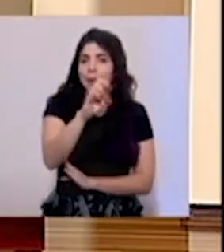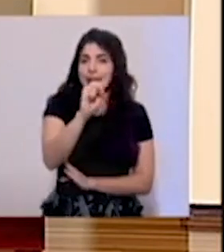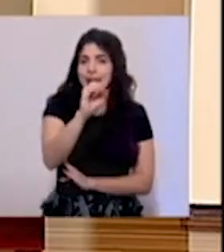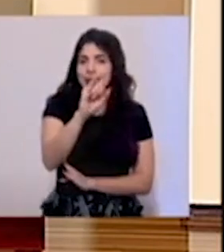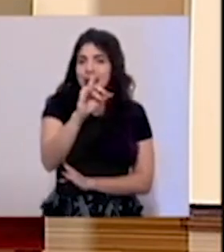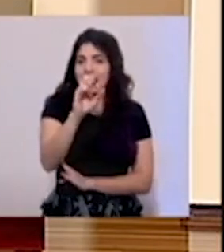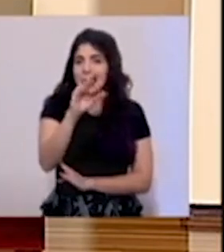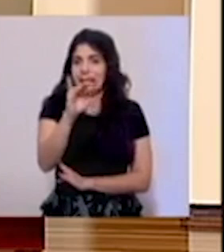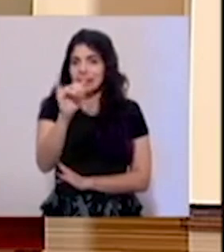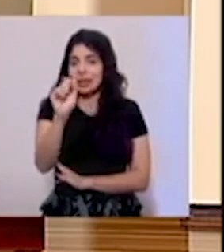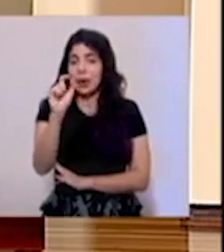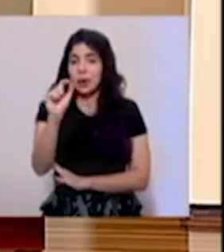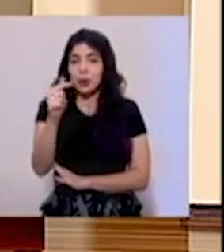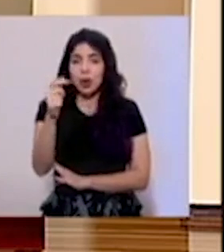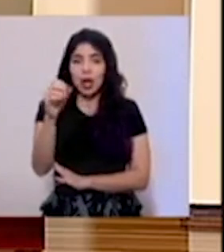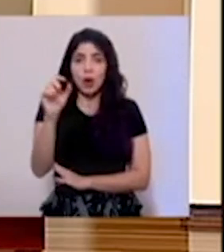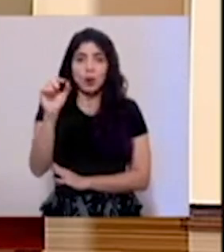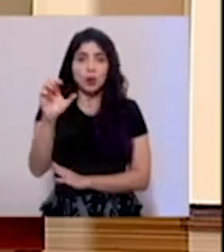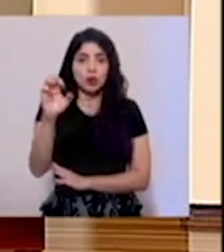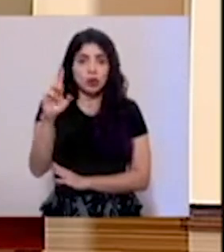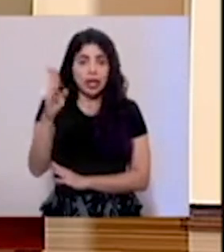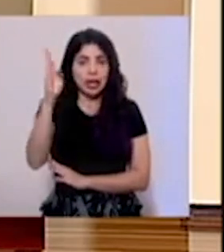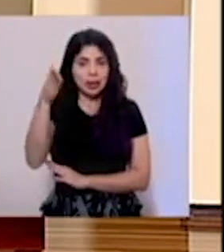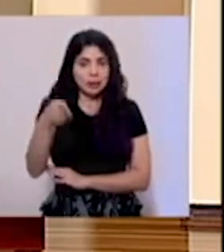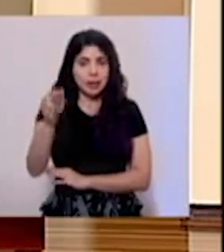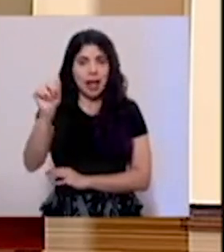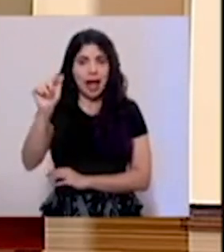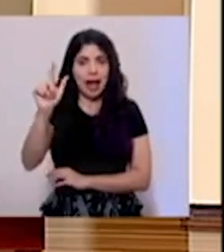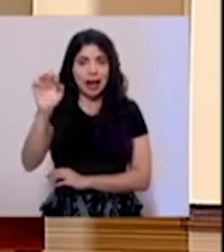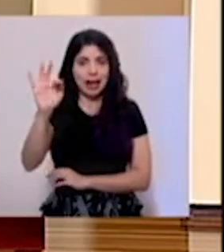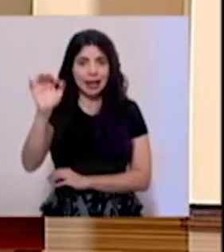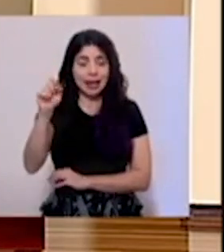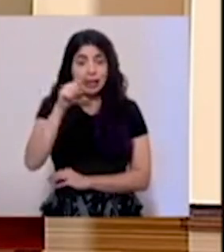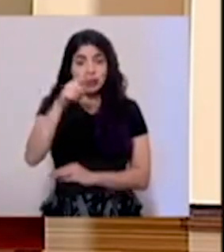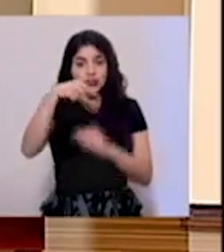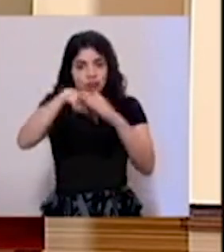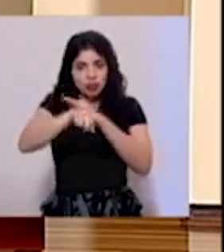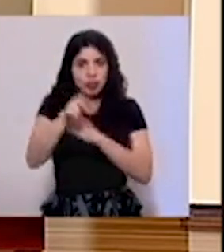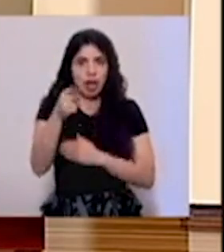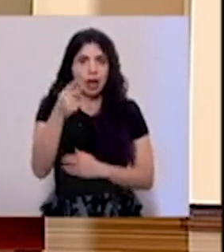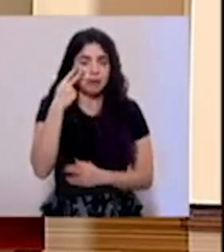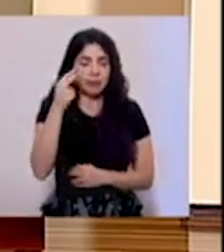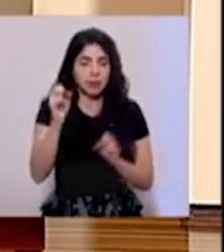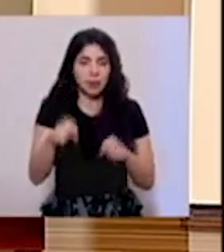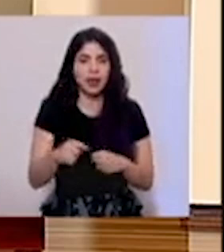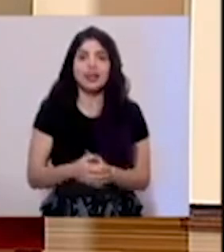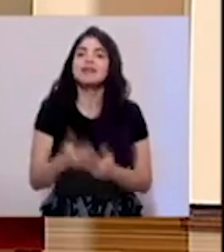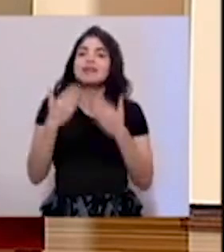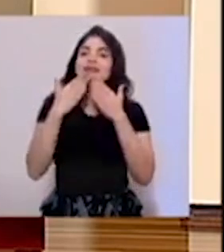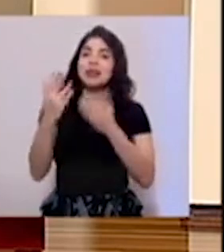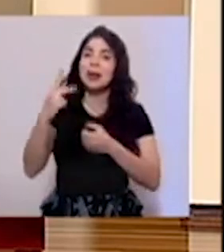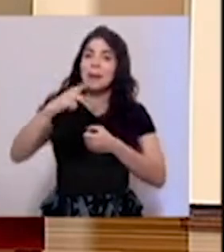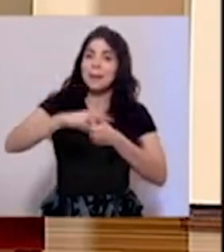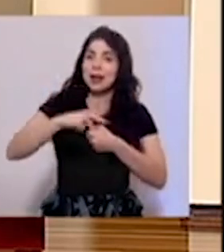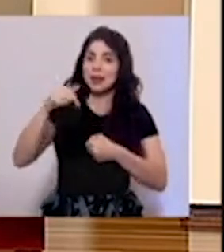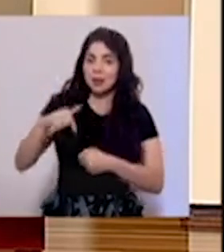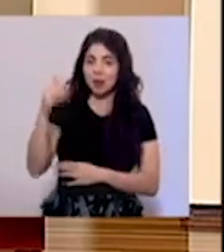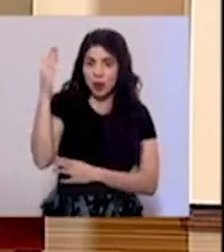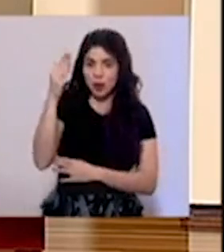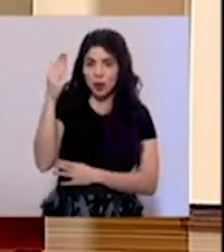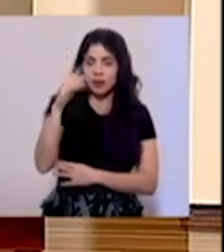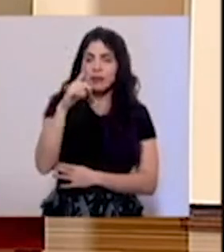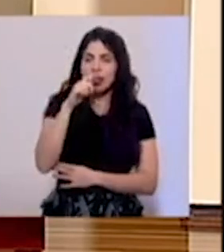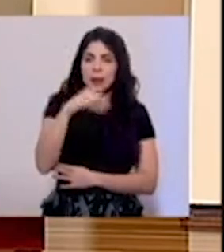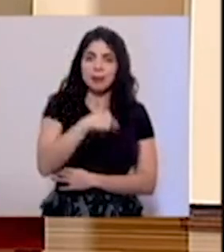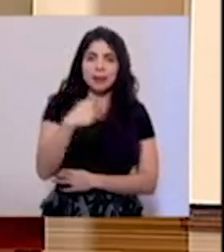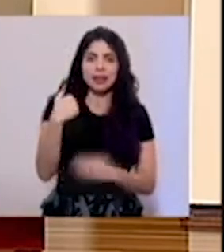presidencia.go.cr, rayita inclinada, alertas. Agradecemos la participación en esta conferencia del